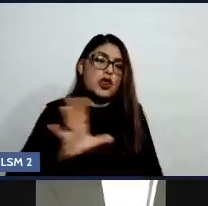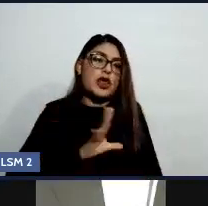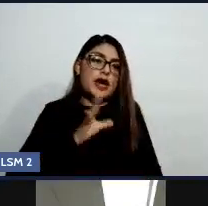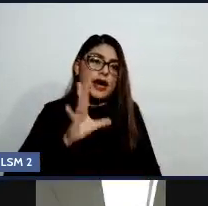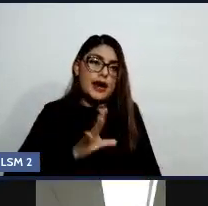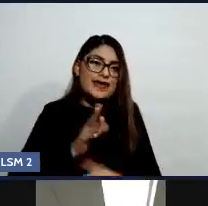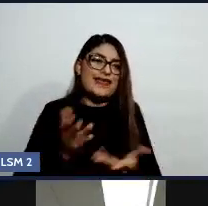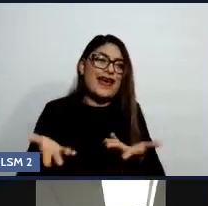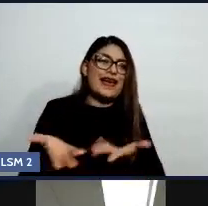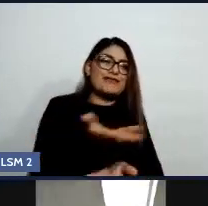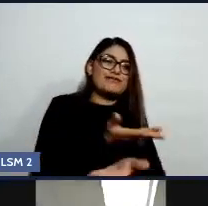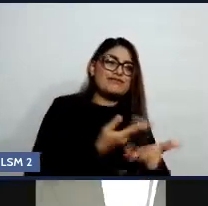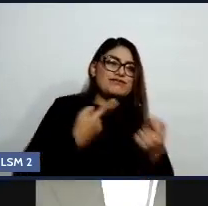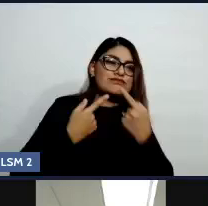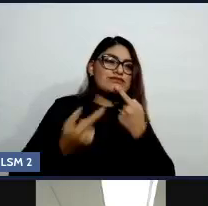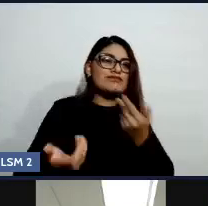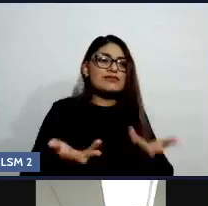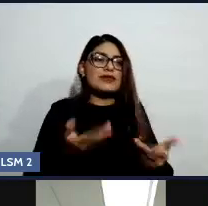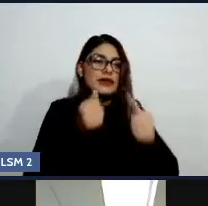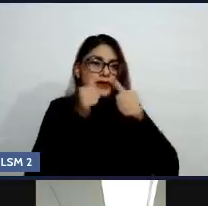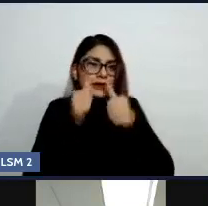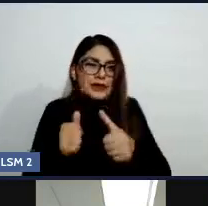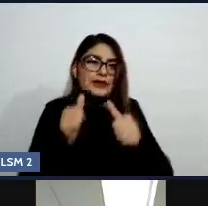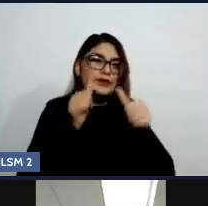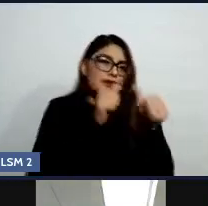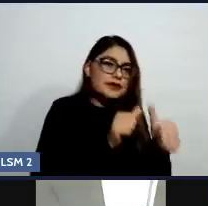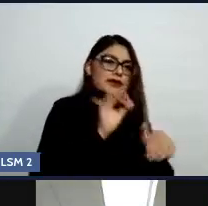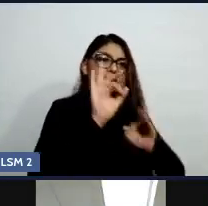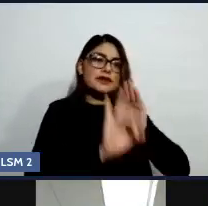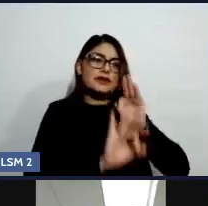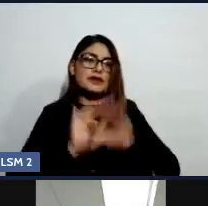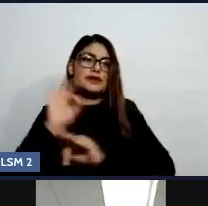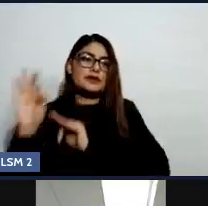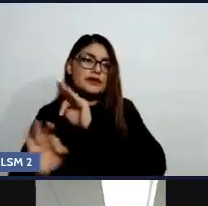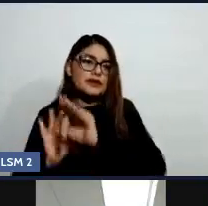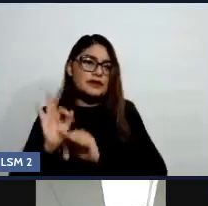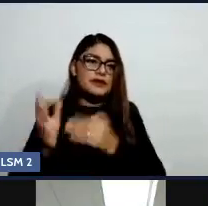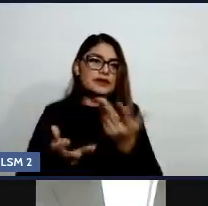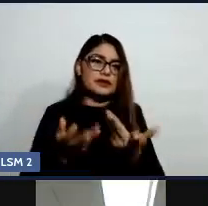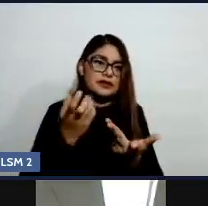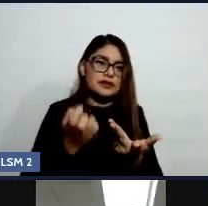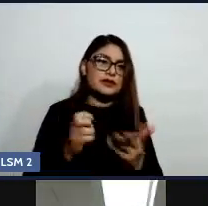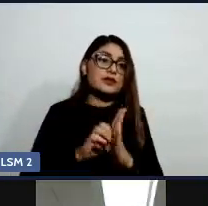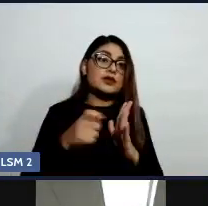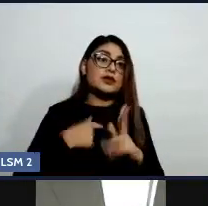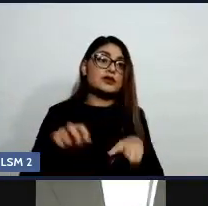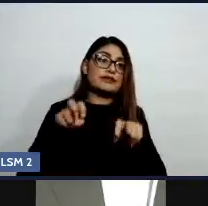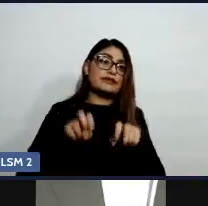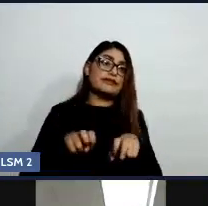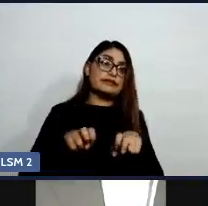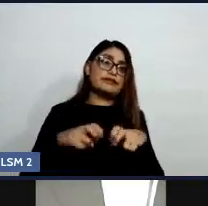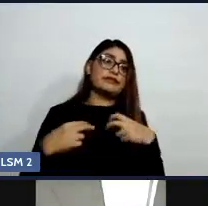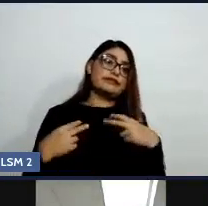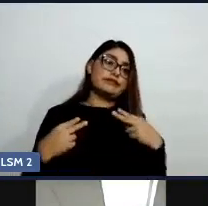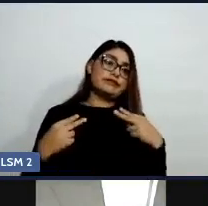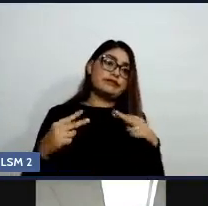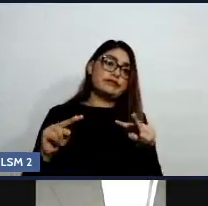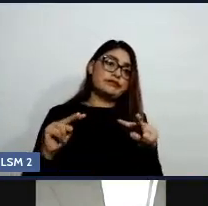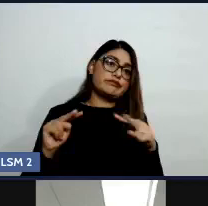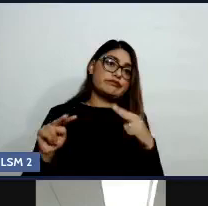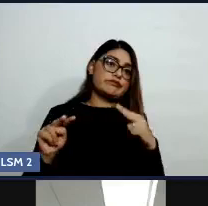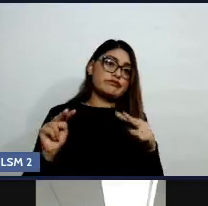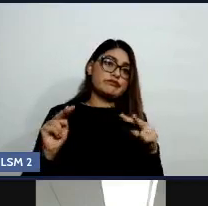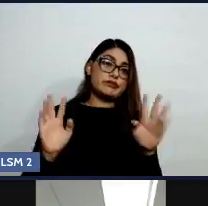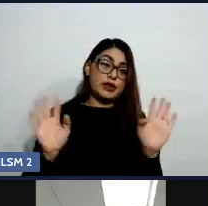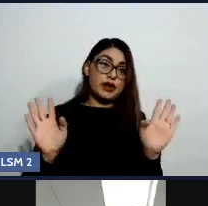No es estar tiempo o estar ahí físicamente, sino hay que estar física